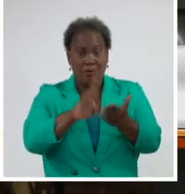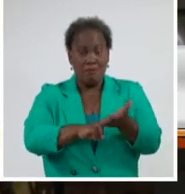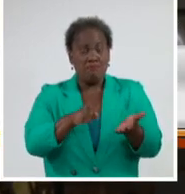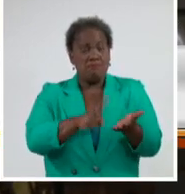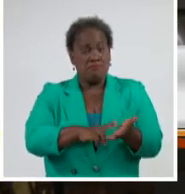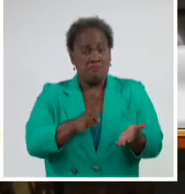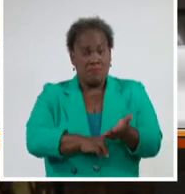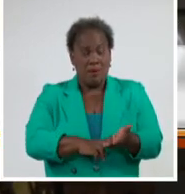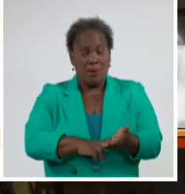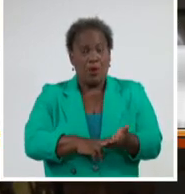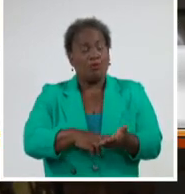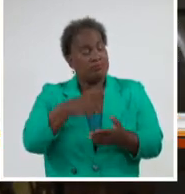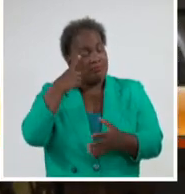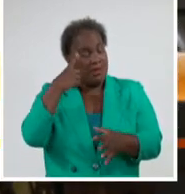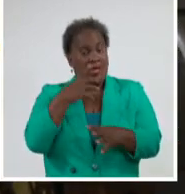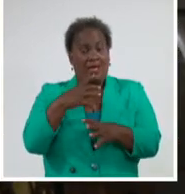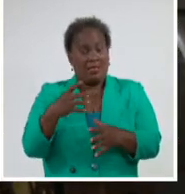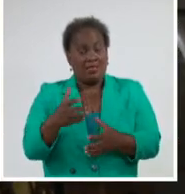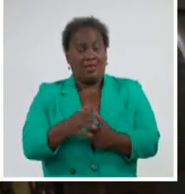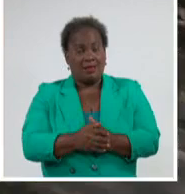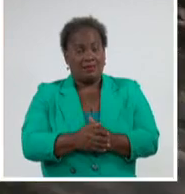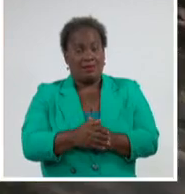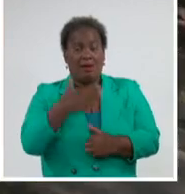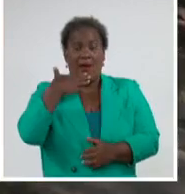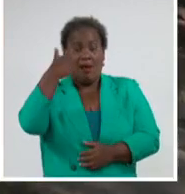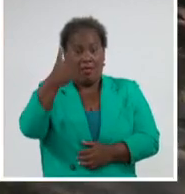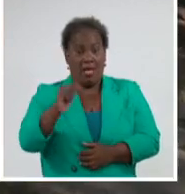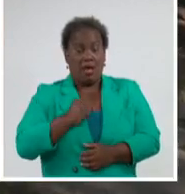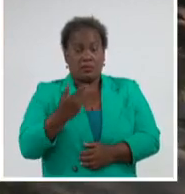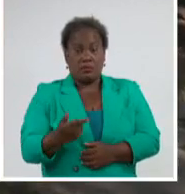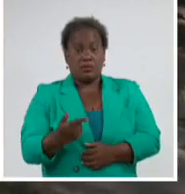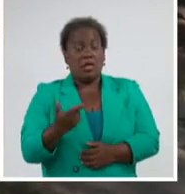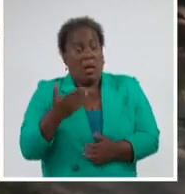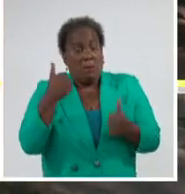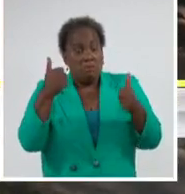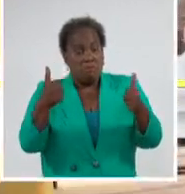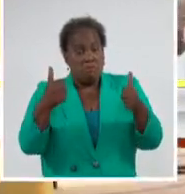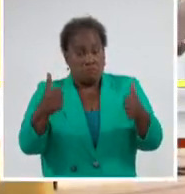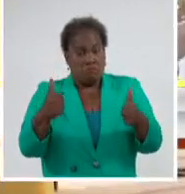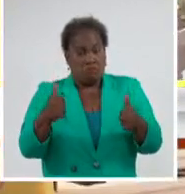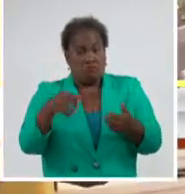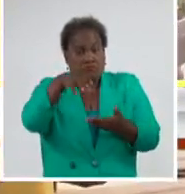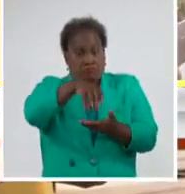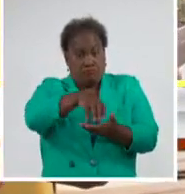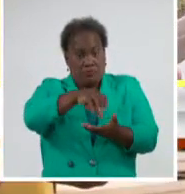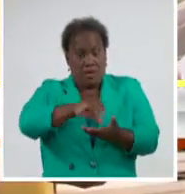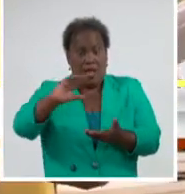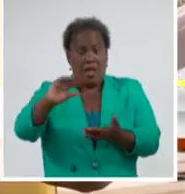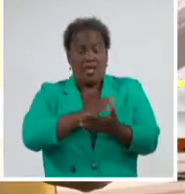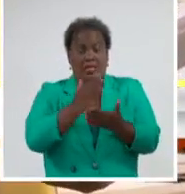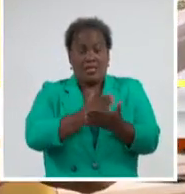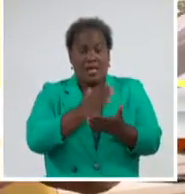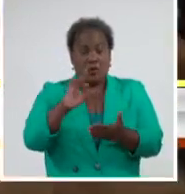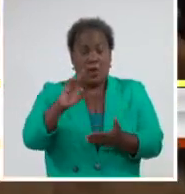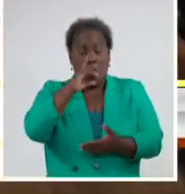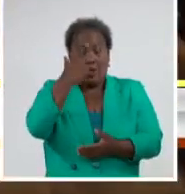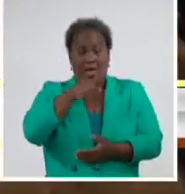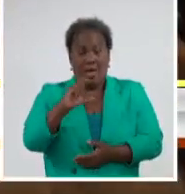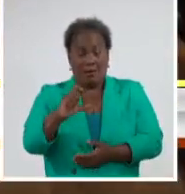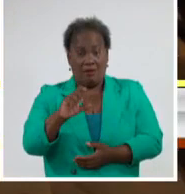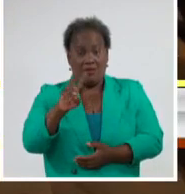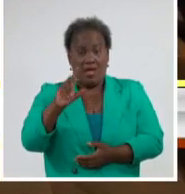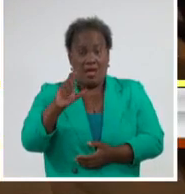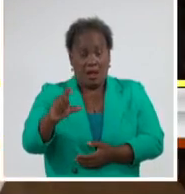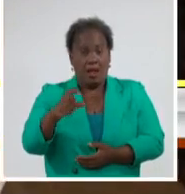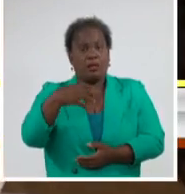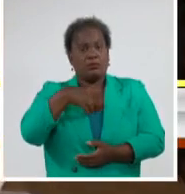con mucho talento, con una calidad artística elevada. La filial de literatura del Comité Provincial de la UNIAC en Villaclara tiene un